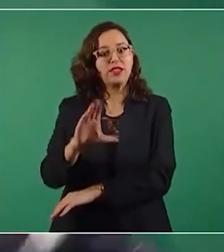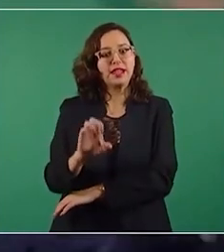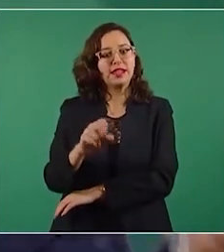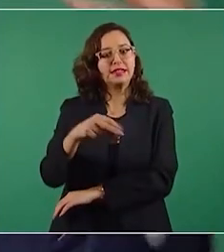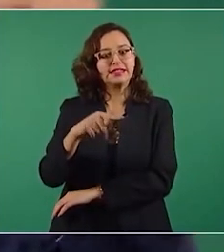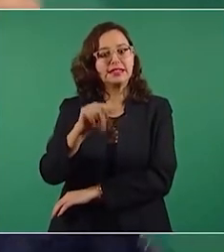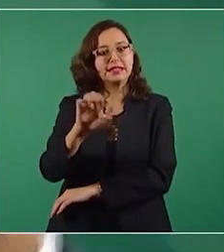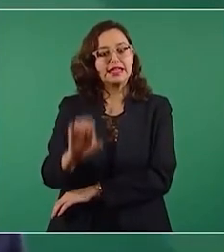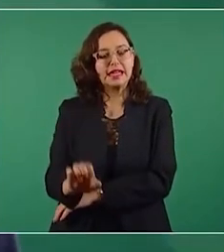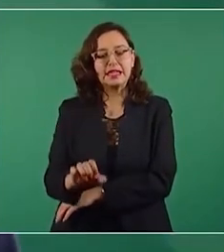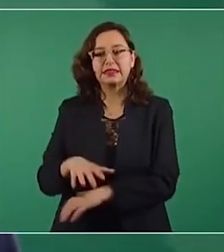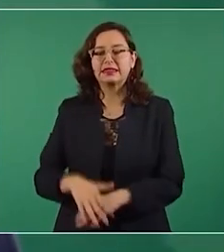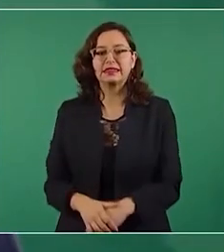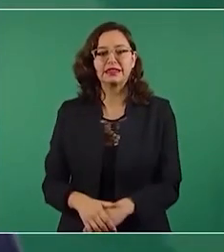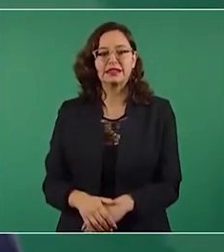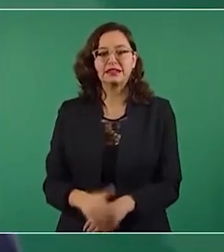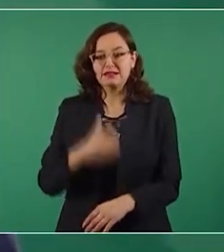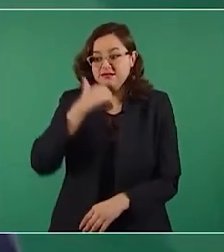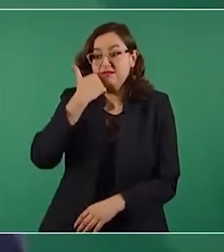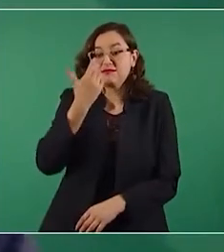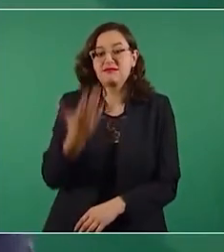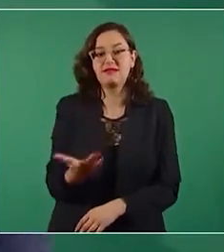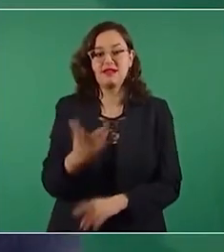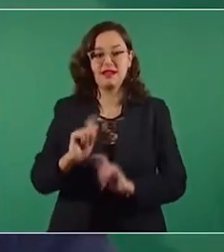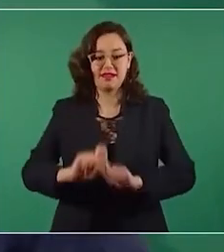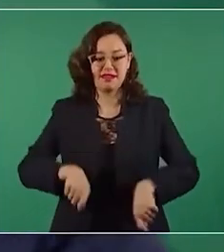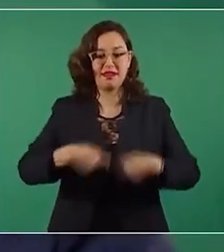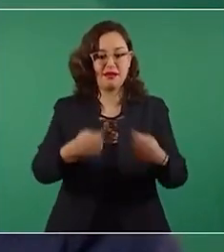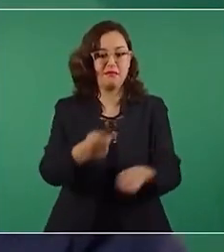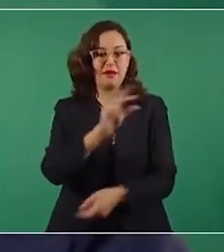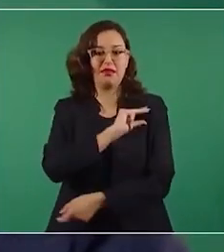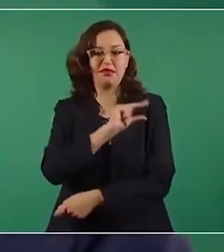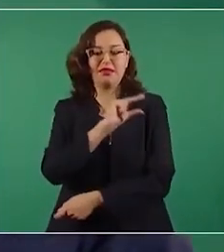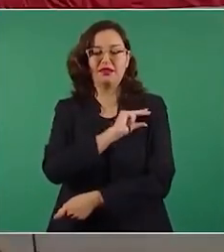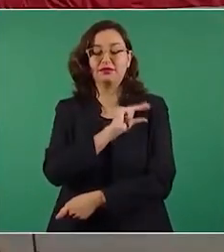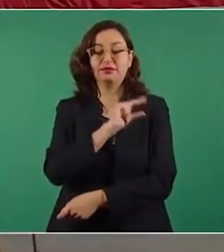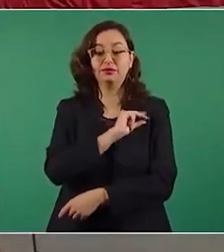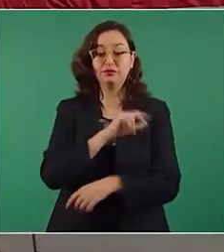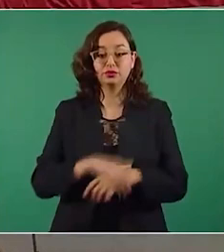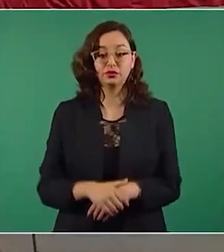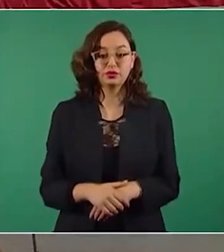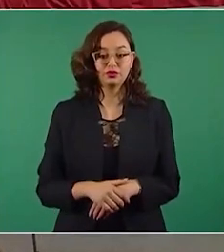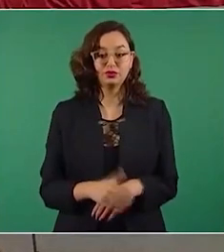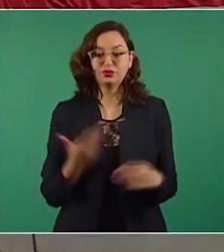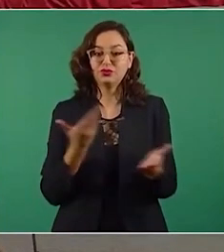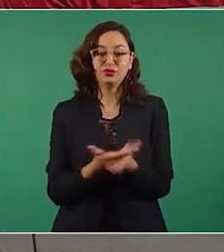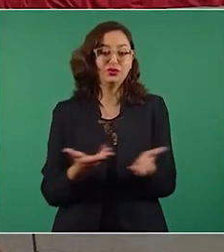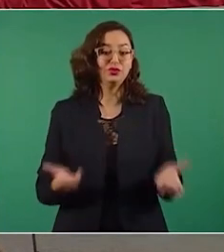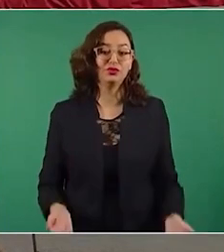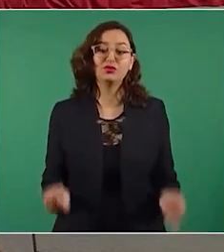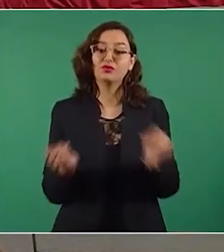y a favor de la privatización de la educación, ahora es lo mismo, como si les importaran los niños,